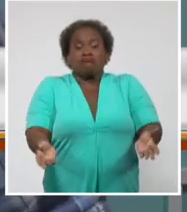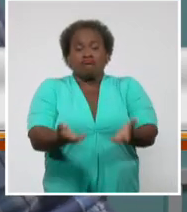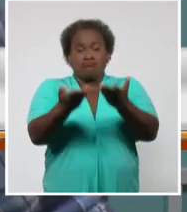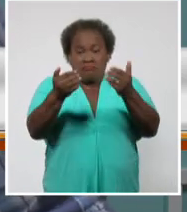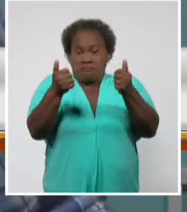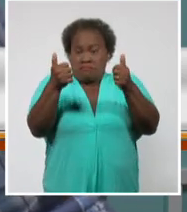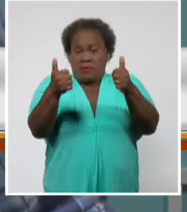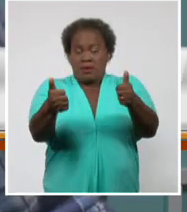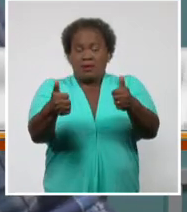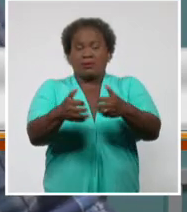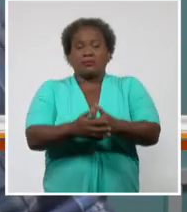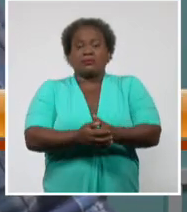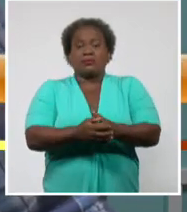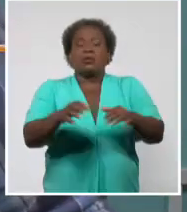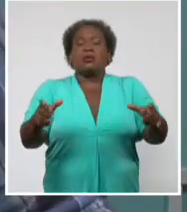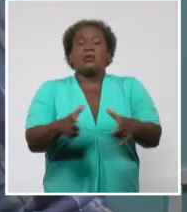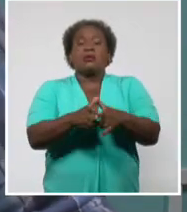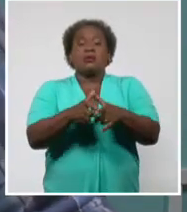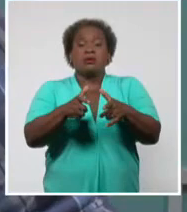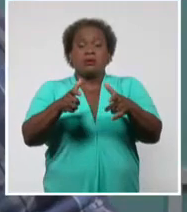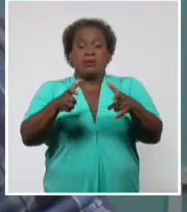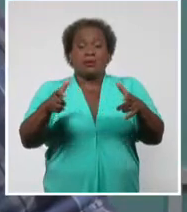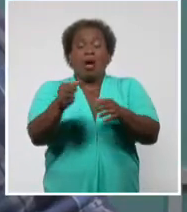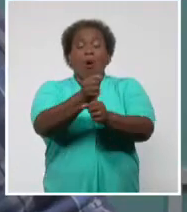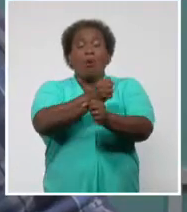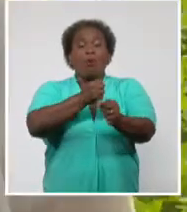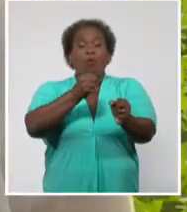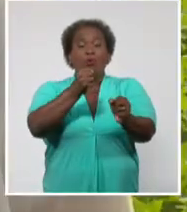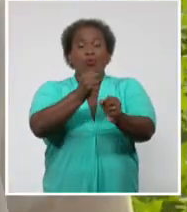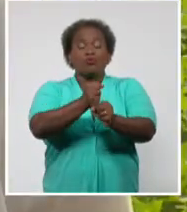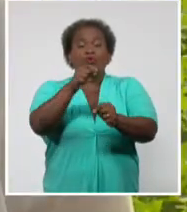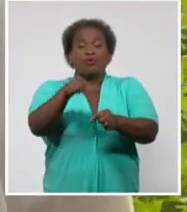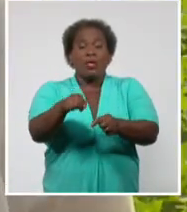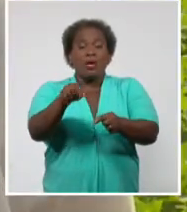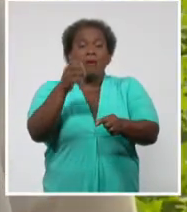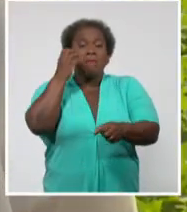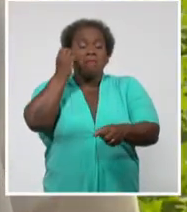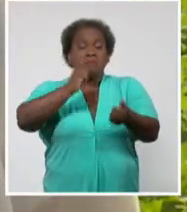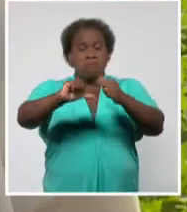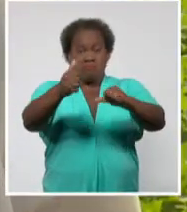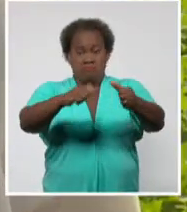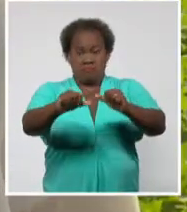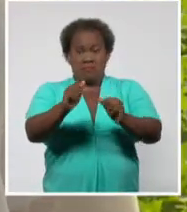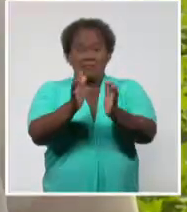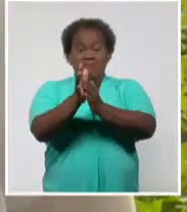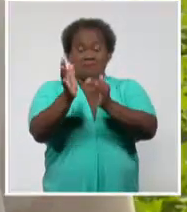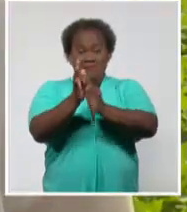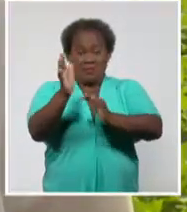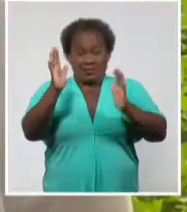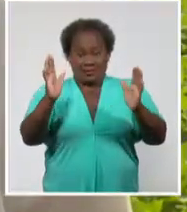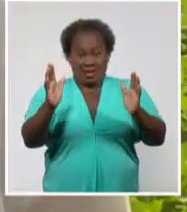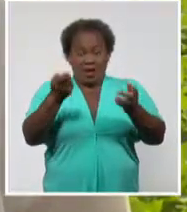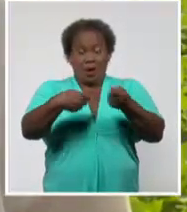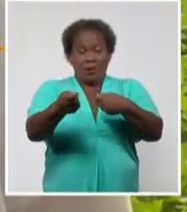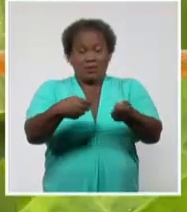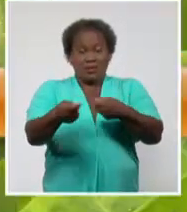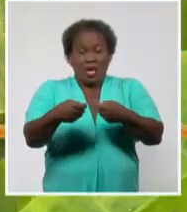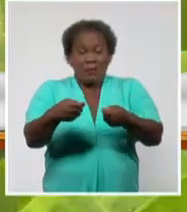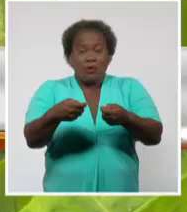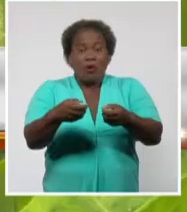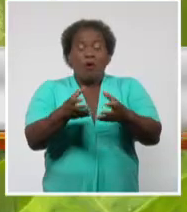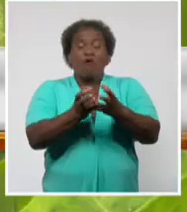incrementar el uso de medios biológicos. En estos meses se está comercializando frutabomba,